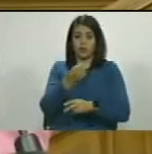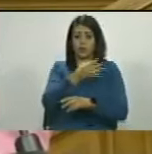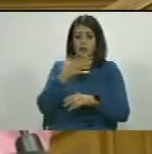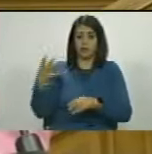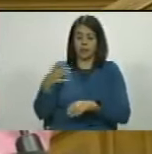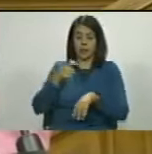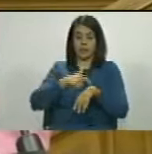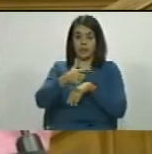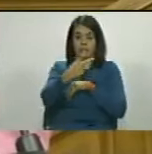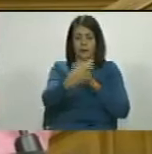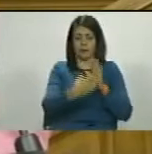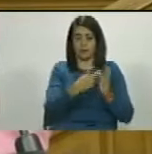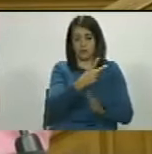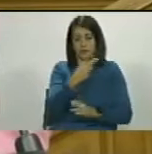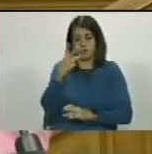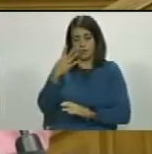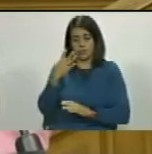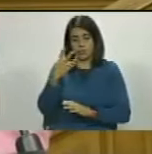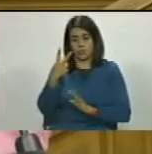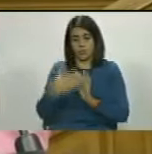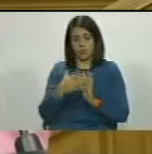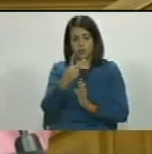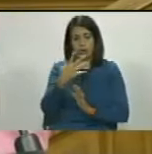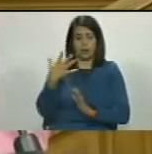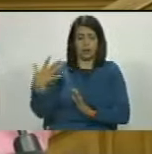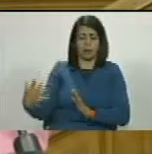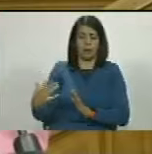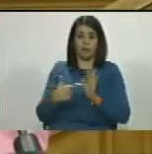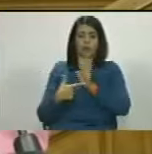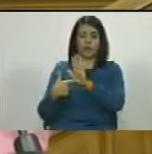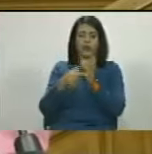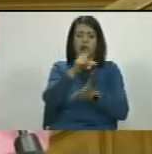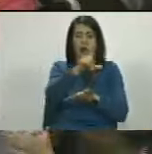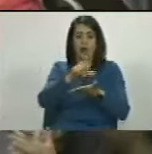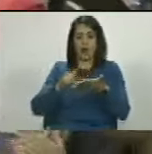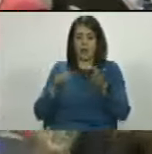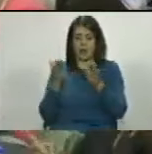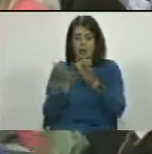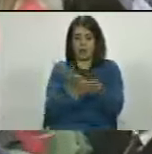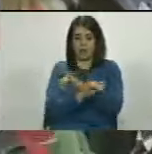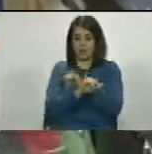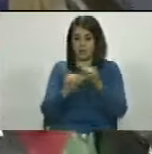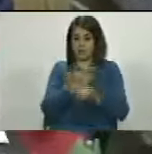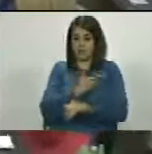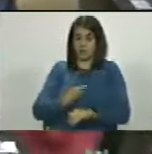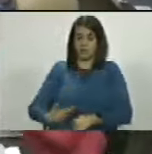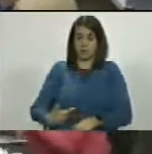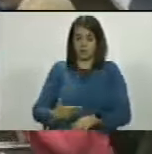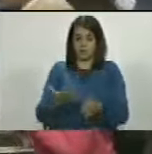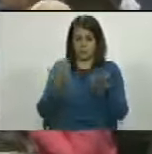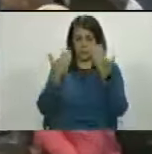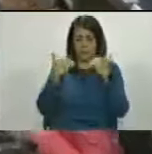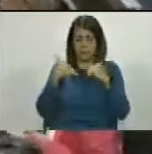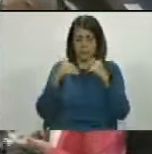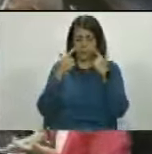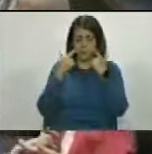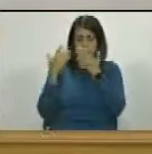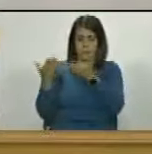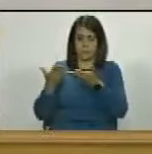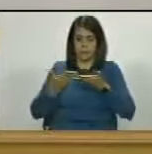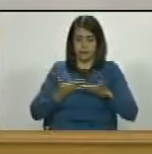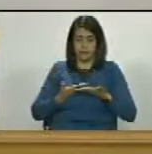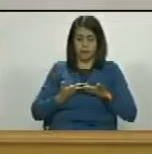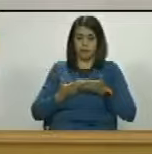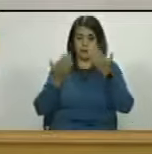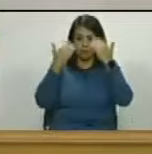periodo legislativo 2024-2025, indicados en lista anexa. Es todo, ciudadano presidente. Recibido,